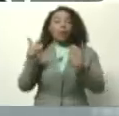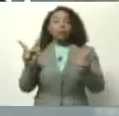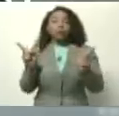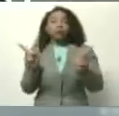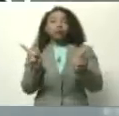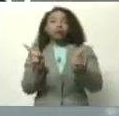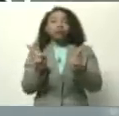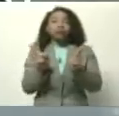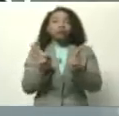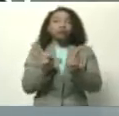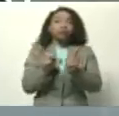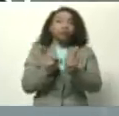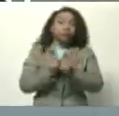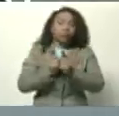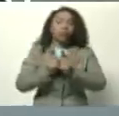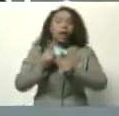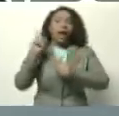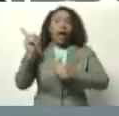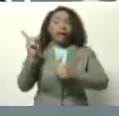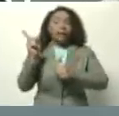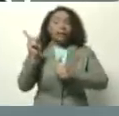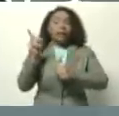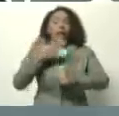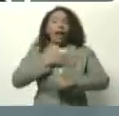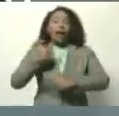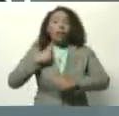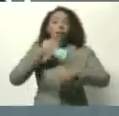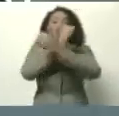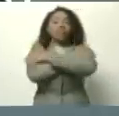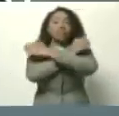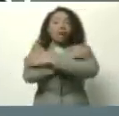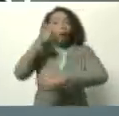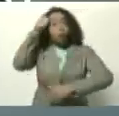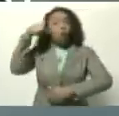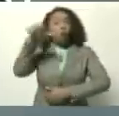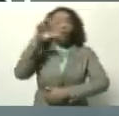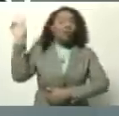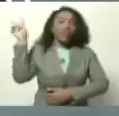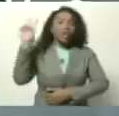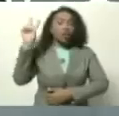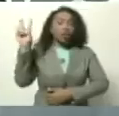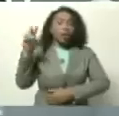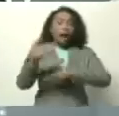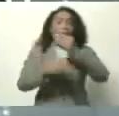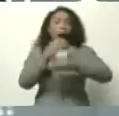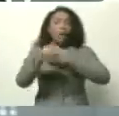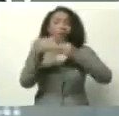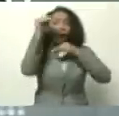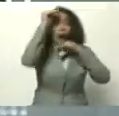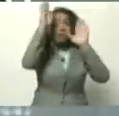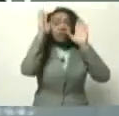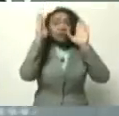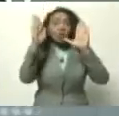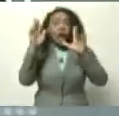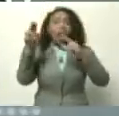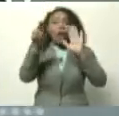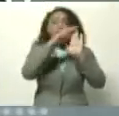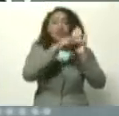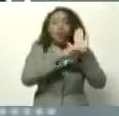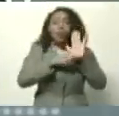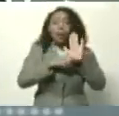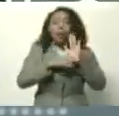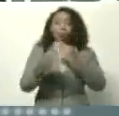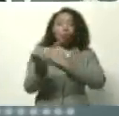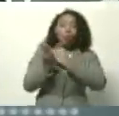Nosotros queremos exaltar y felicitar al pueblo venezolano que ha estado atenta a las medidas de prevención